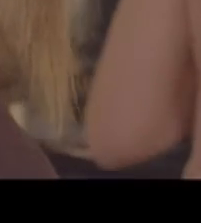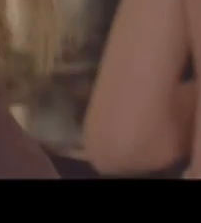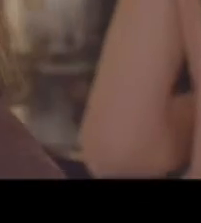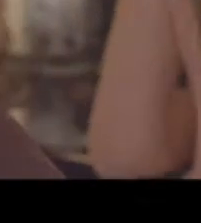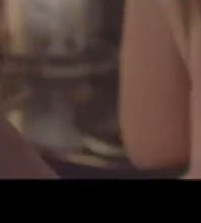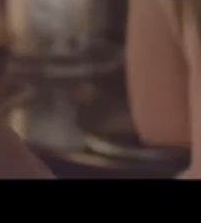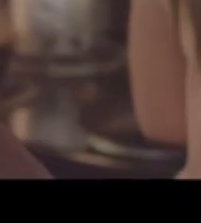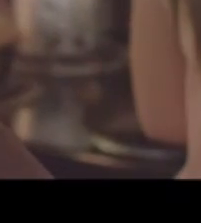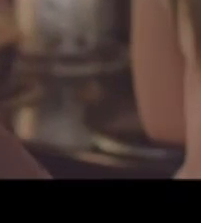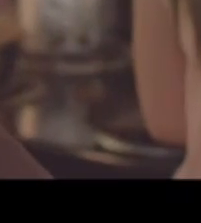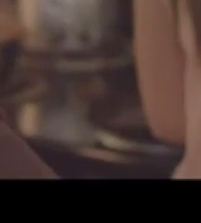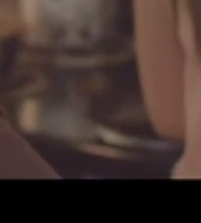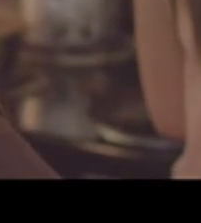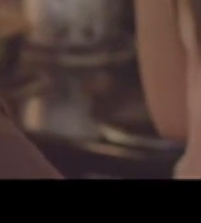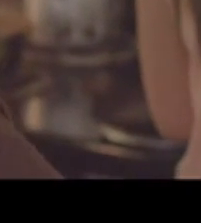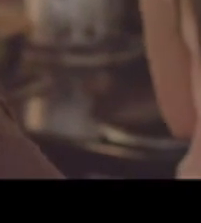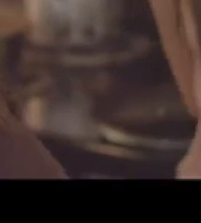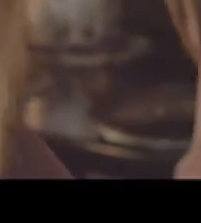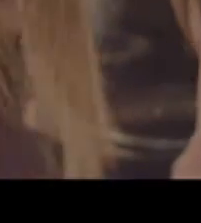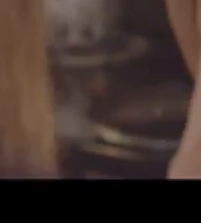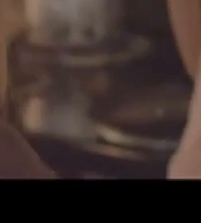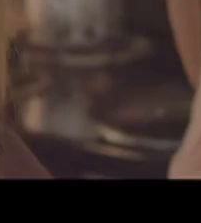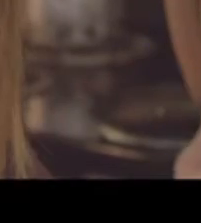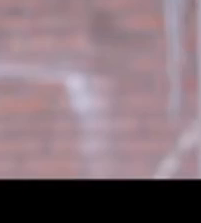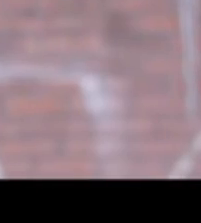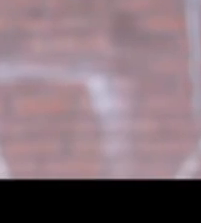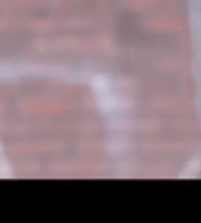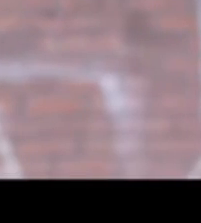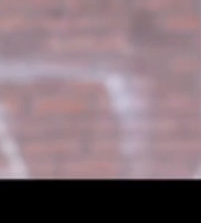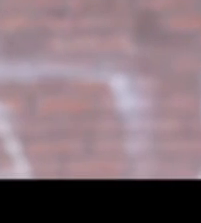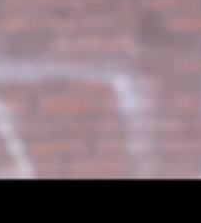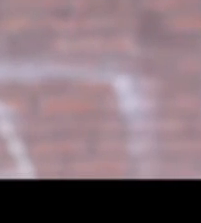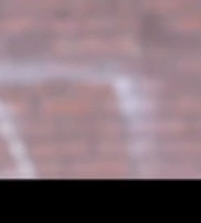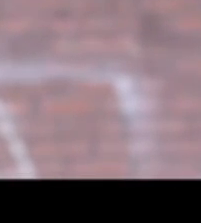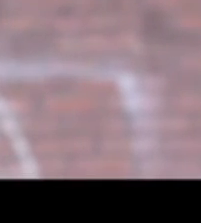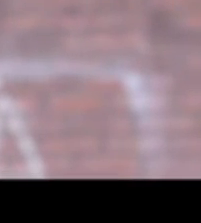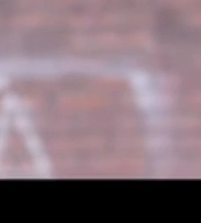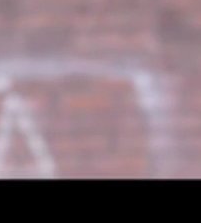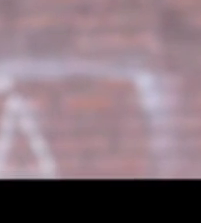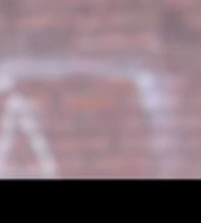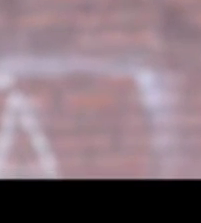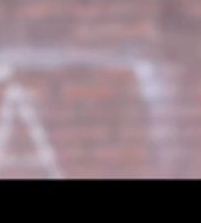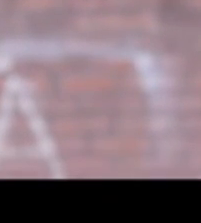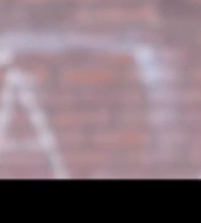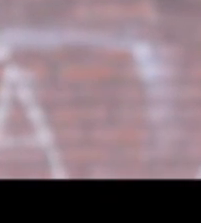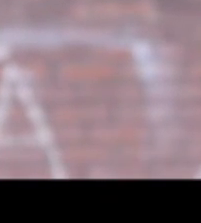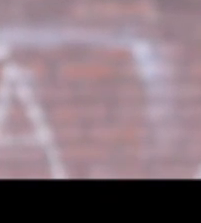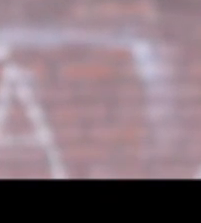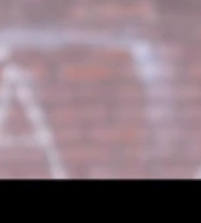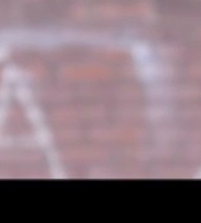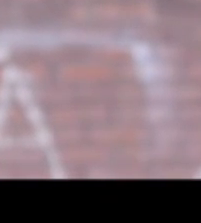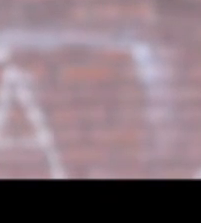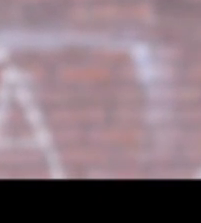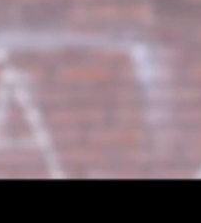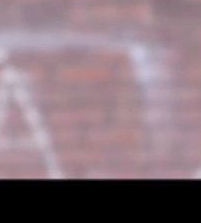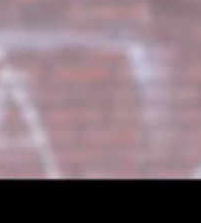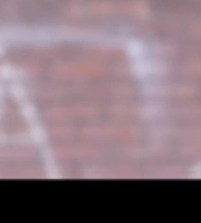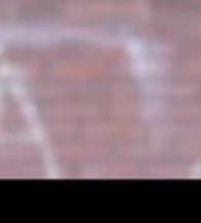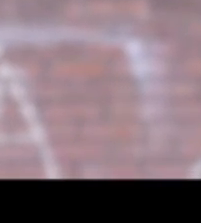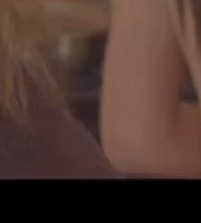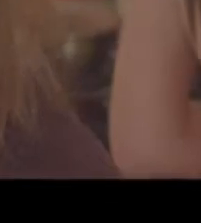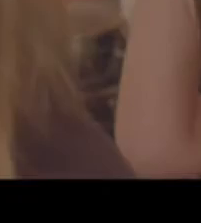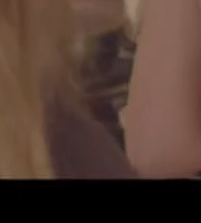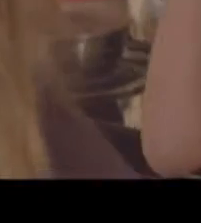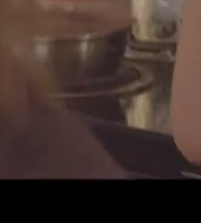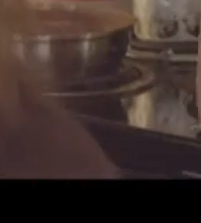casa? Nos ahorramos 8 mil empiras. Nos ayudaron para la prima. Un plazo de 20 años y una tasa que no te da nadie.